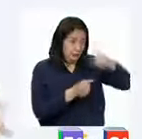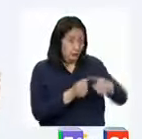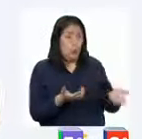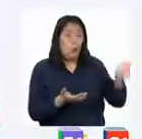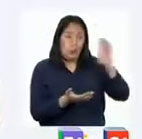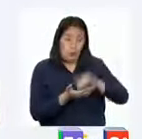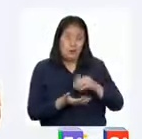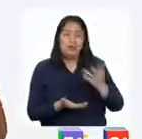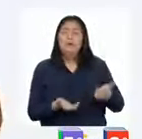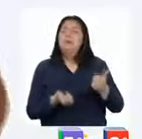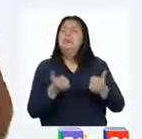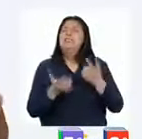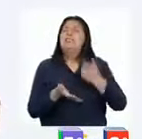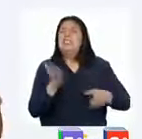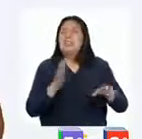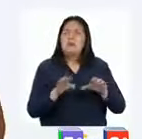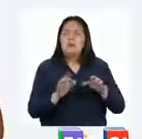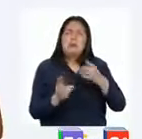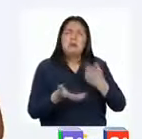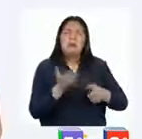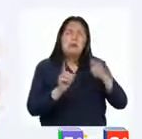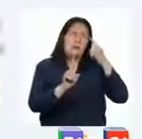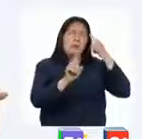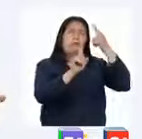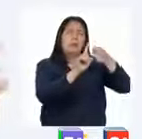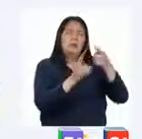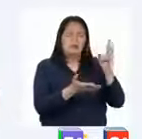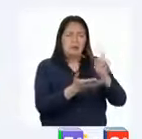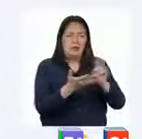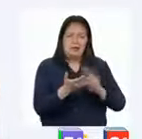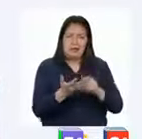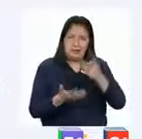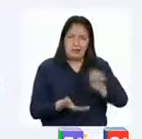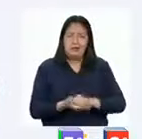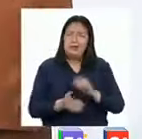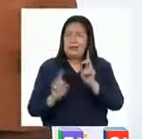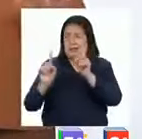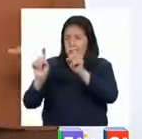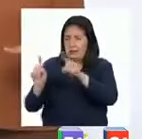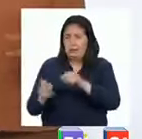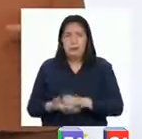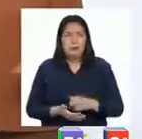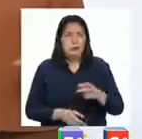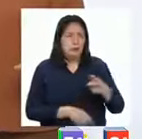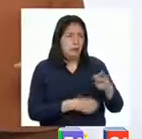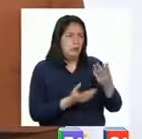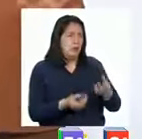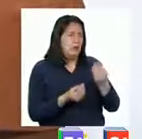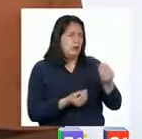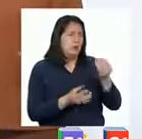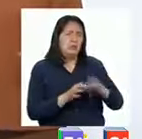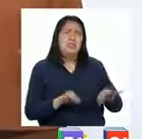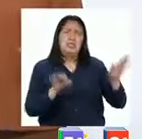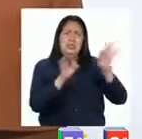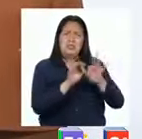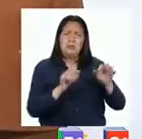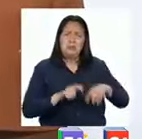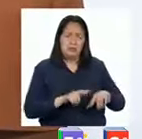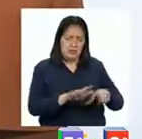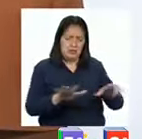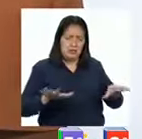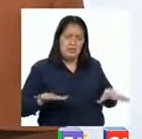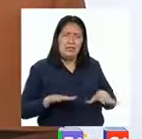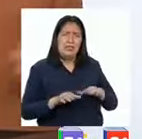nuevamente cuál ha sido nuestro propósito de lectura, reflejado en las preguntas. ¿Por qué es importante el espacio